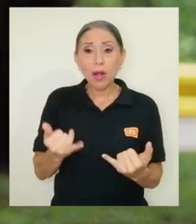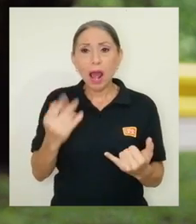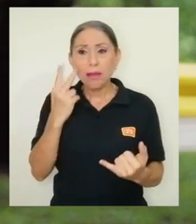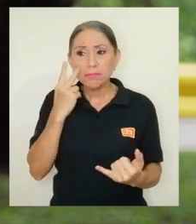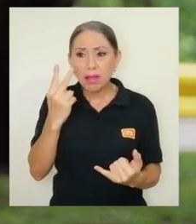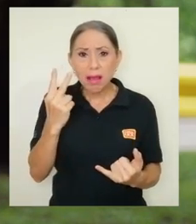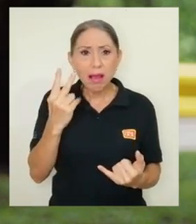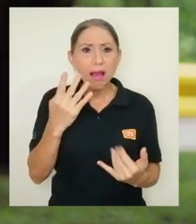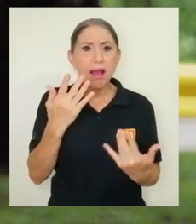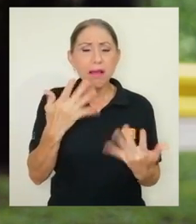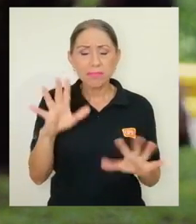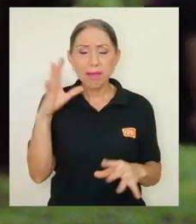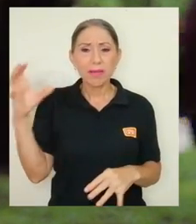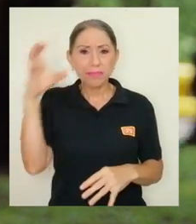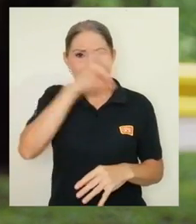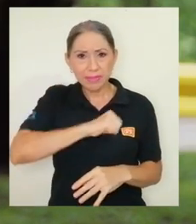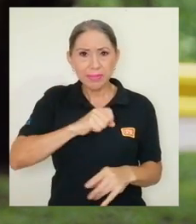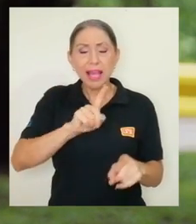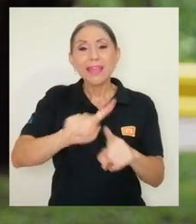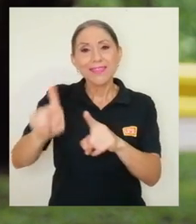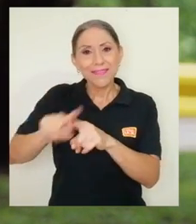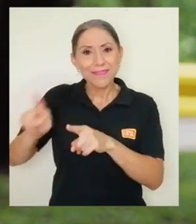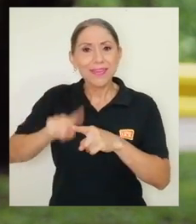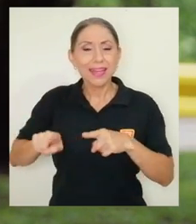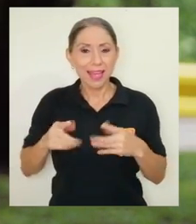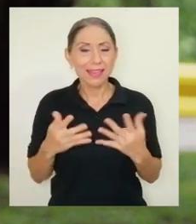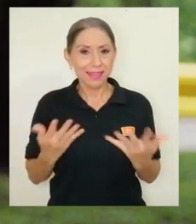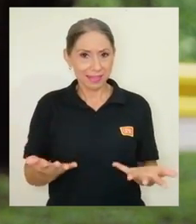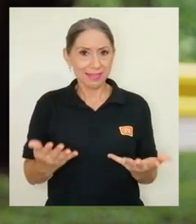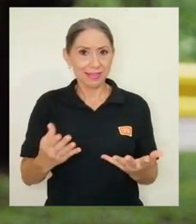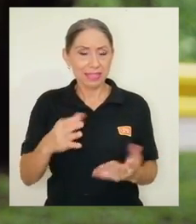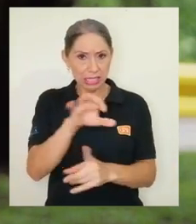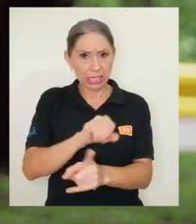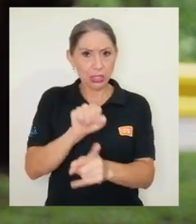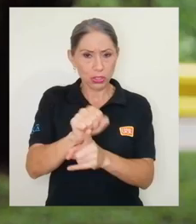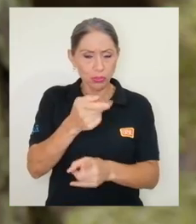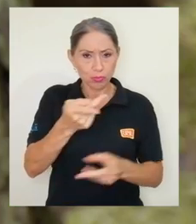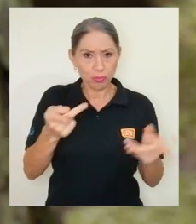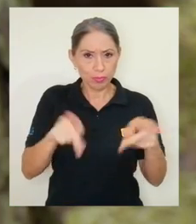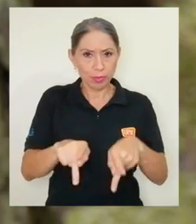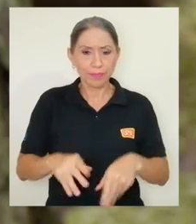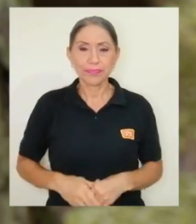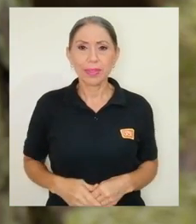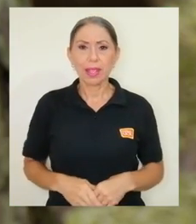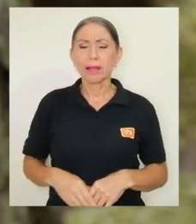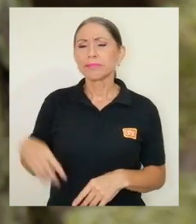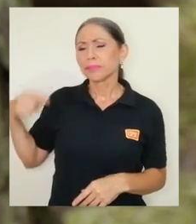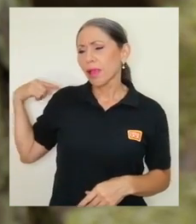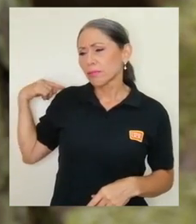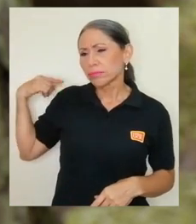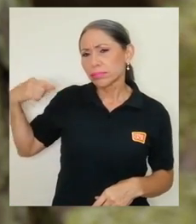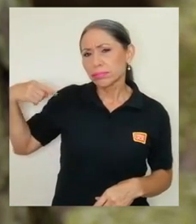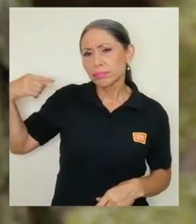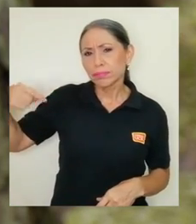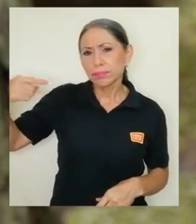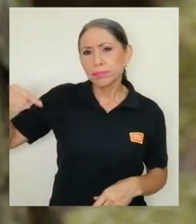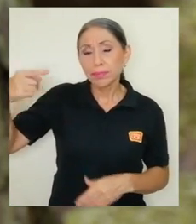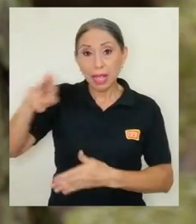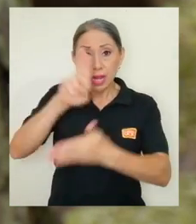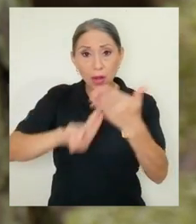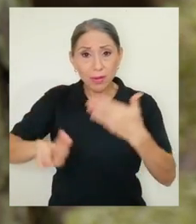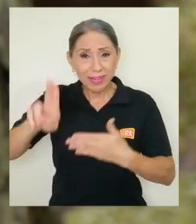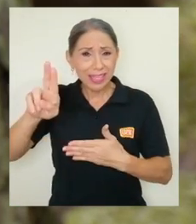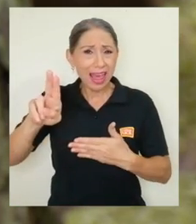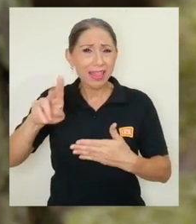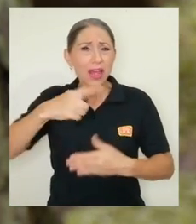visibilizado, diría yo, esta serie de condiciones. A lo largo de la historia de la universidad hemos venido